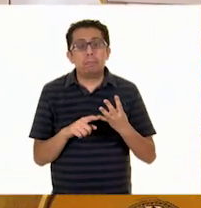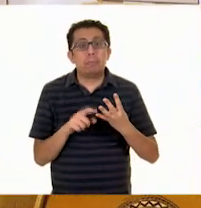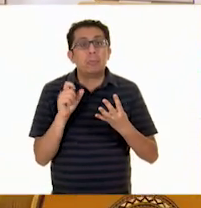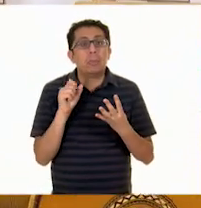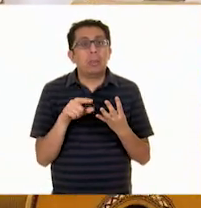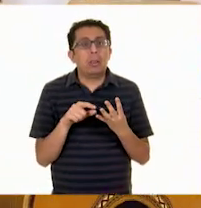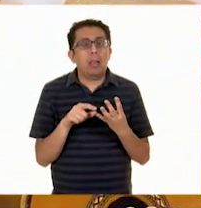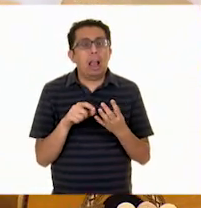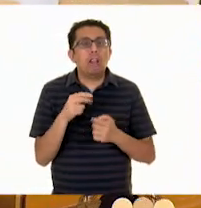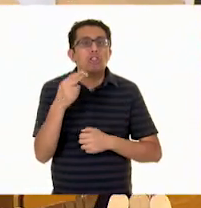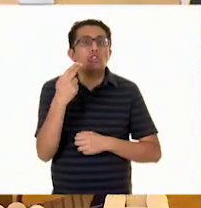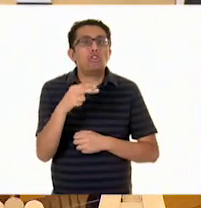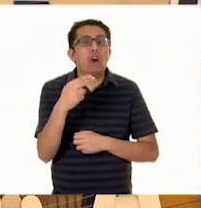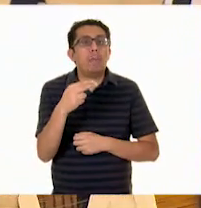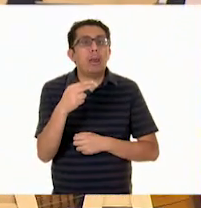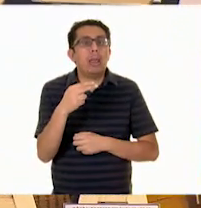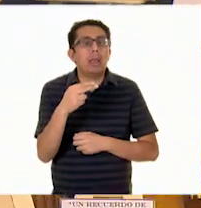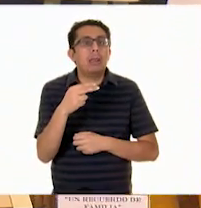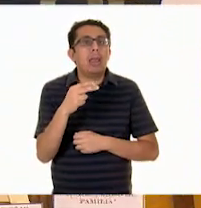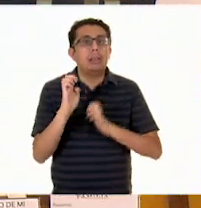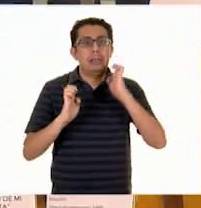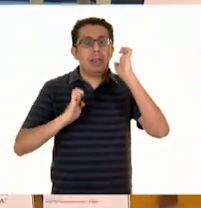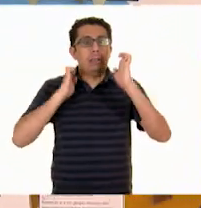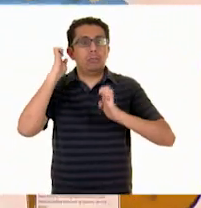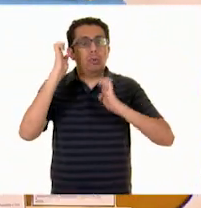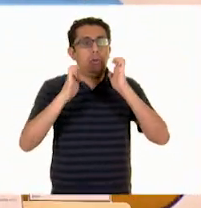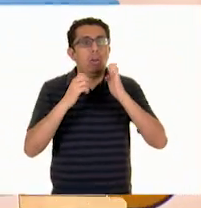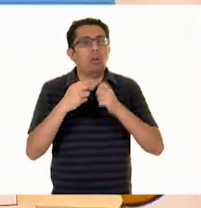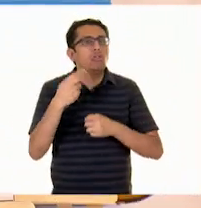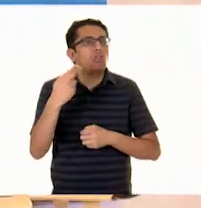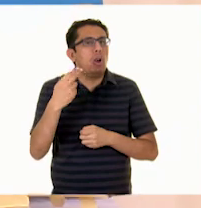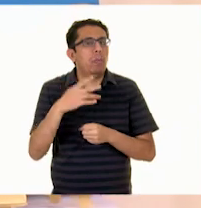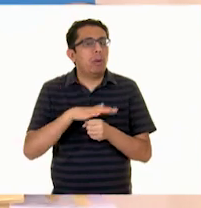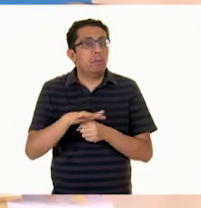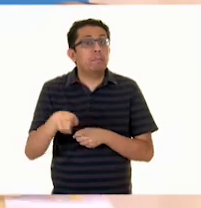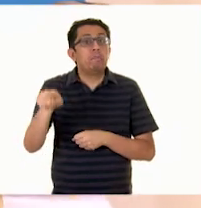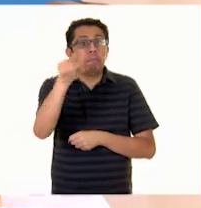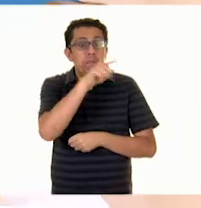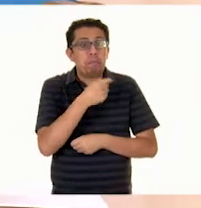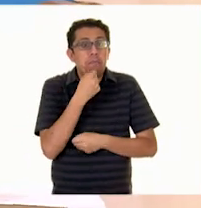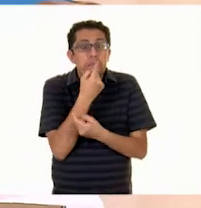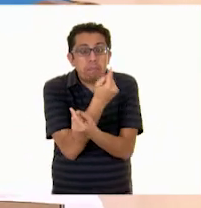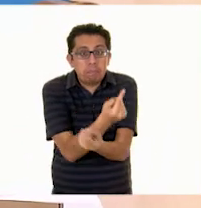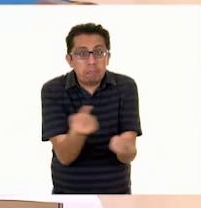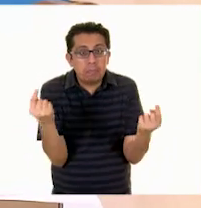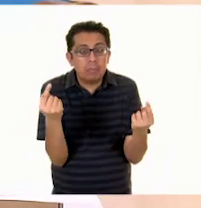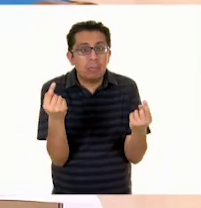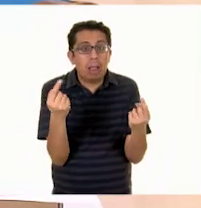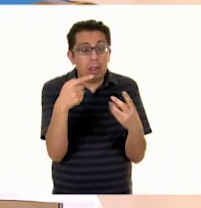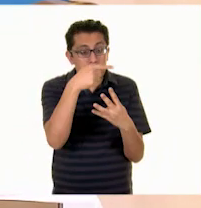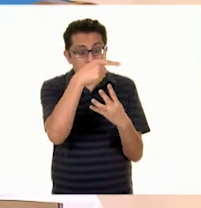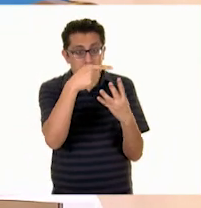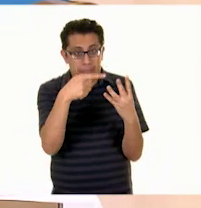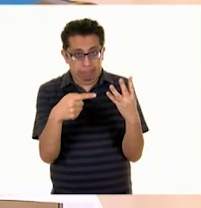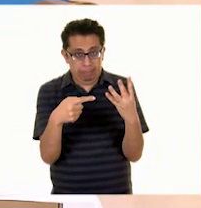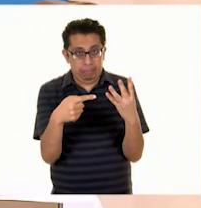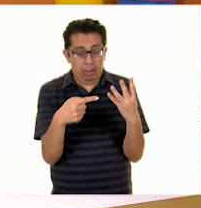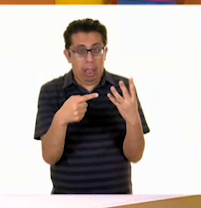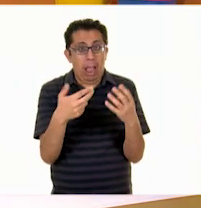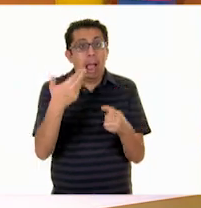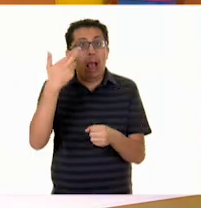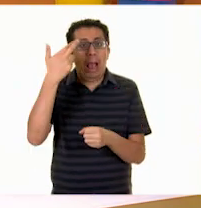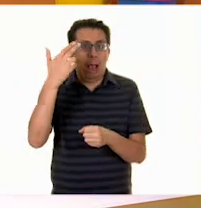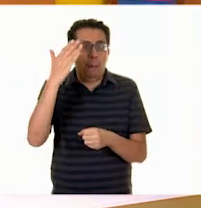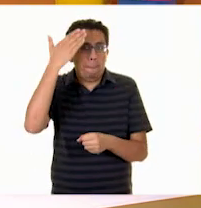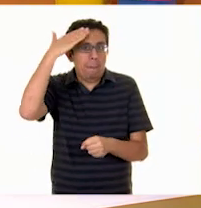el nombre de nuestra exposición. Entonces, niñas y niños que están en casa, no olviden estos cuatro elementos que debe de tener